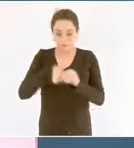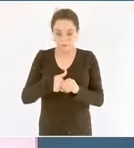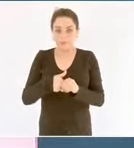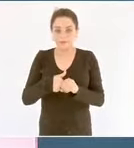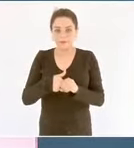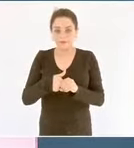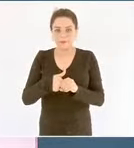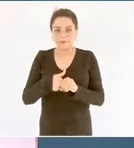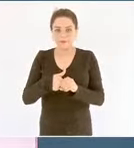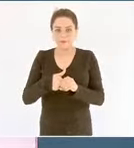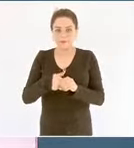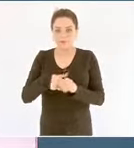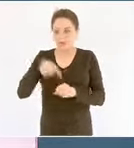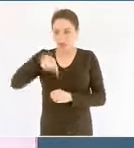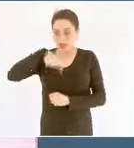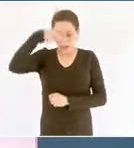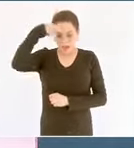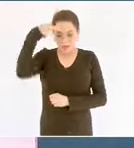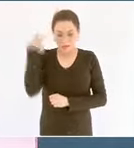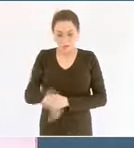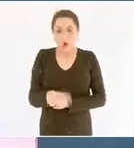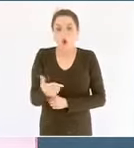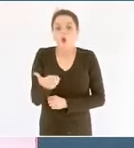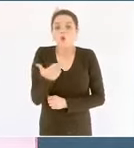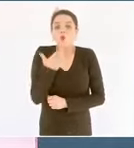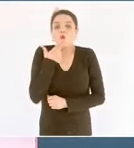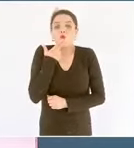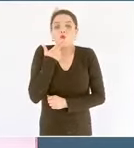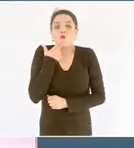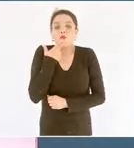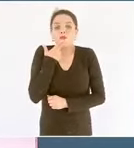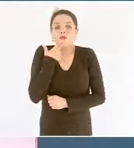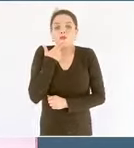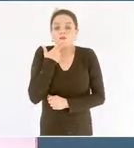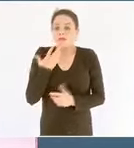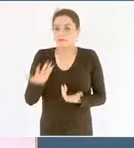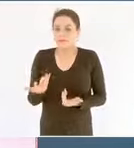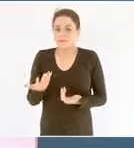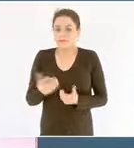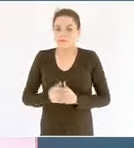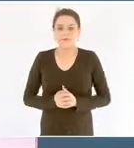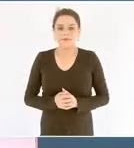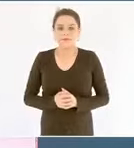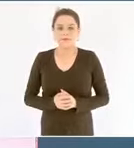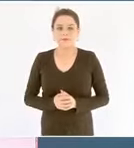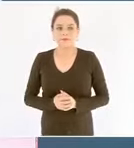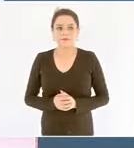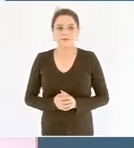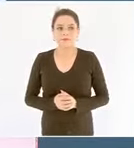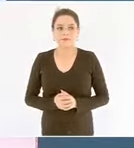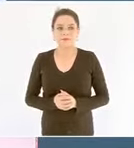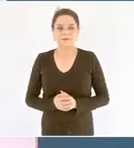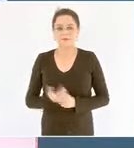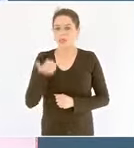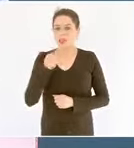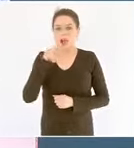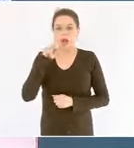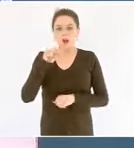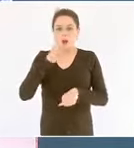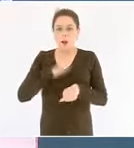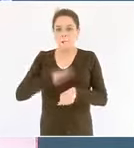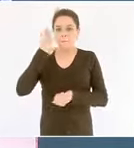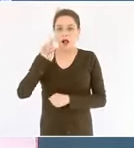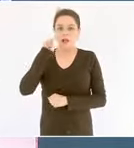gasolinas que el país consume y dejaremos de importar combustibles